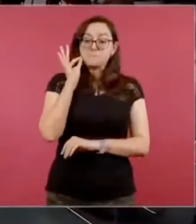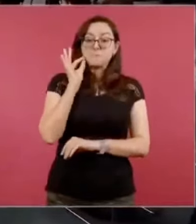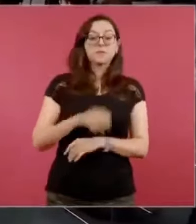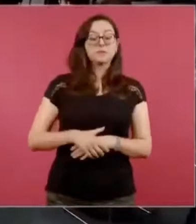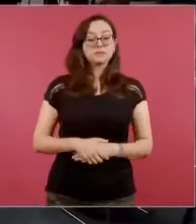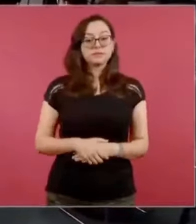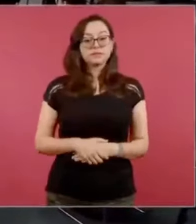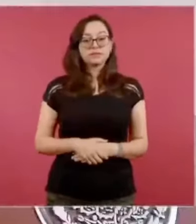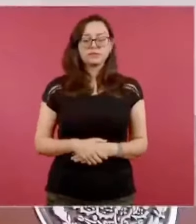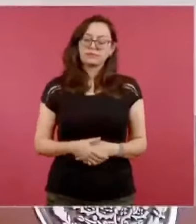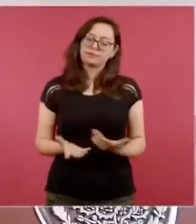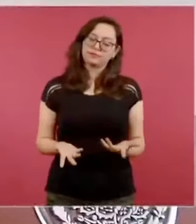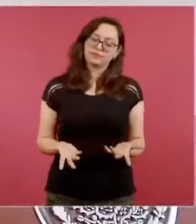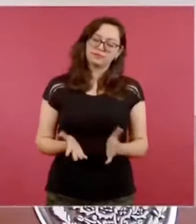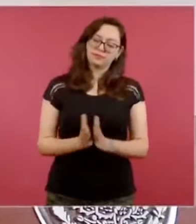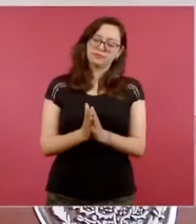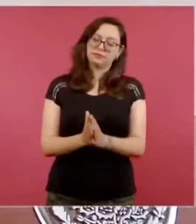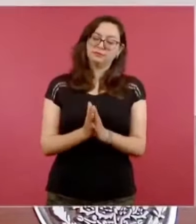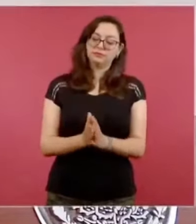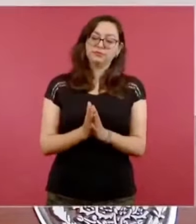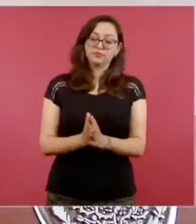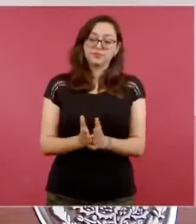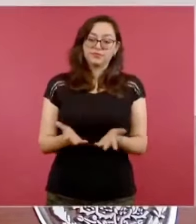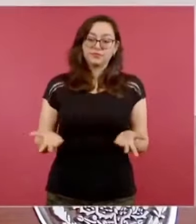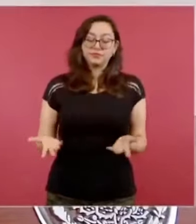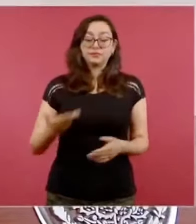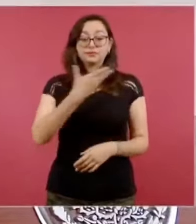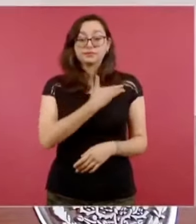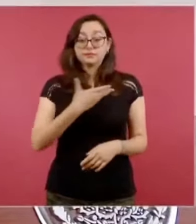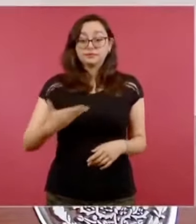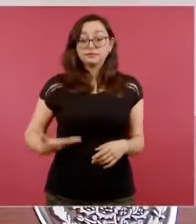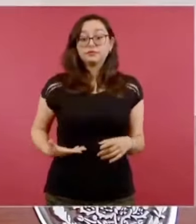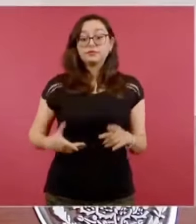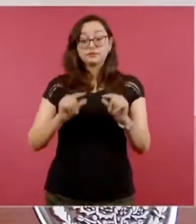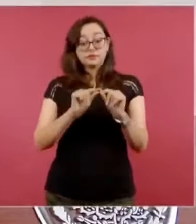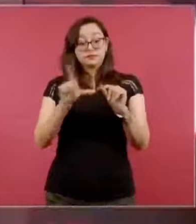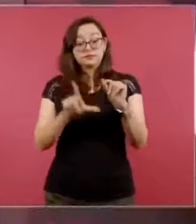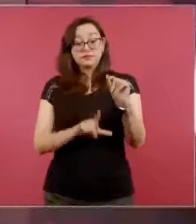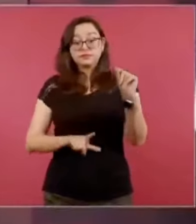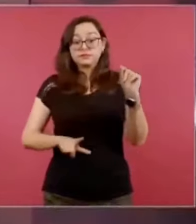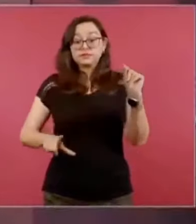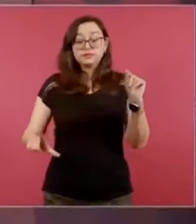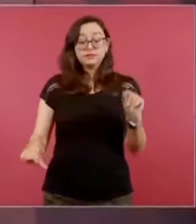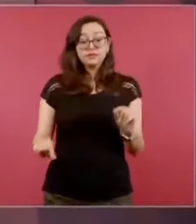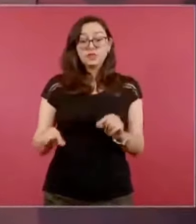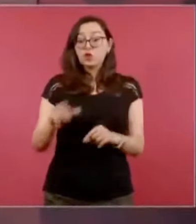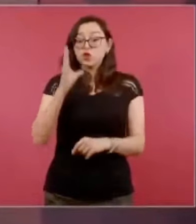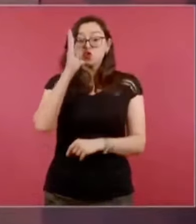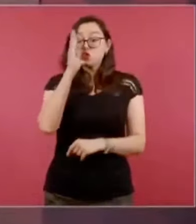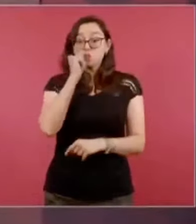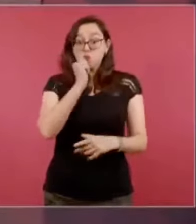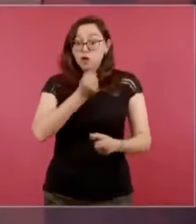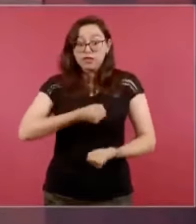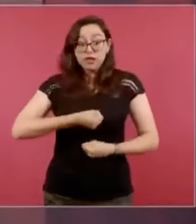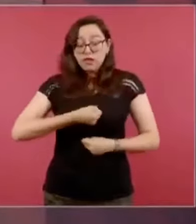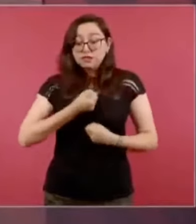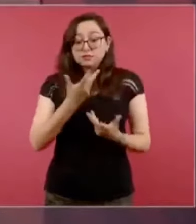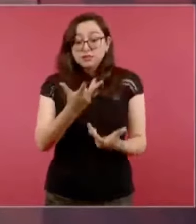que el presidente de la República no pudiera